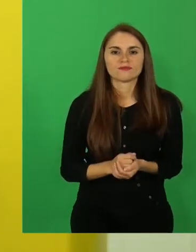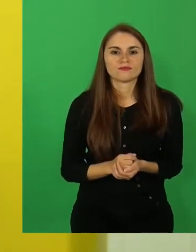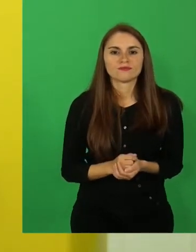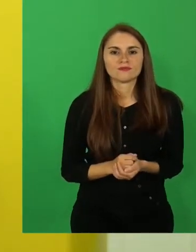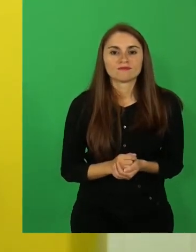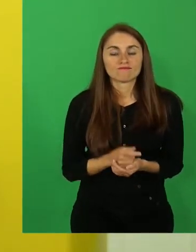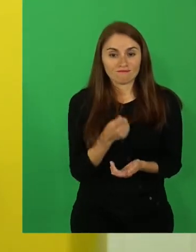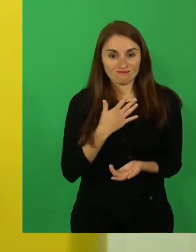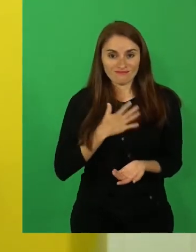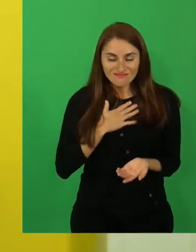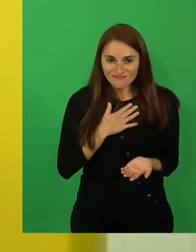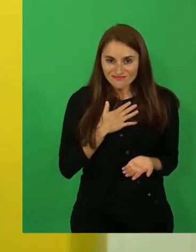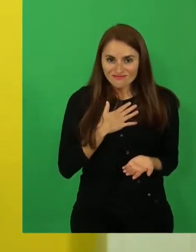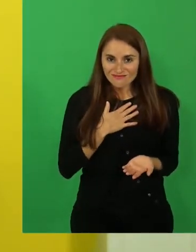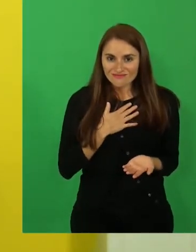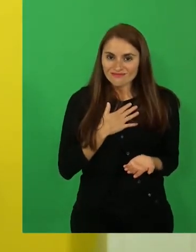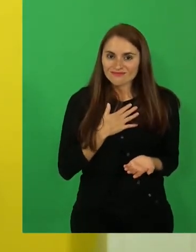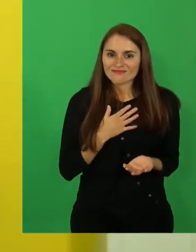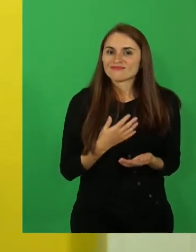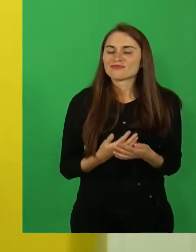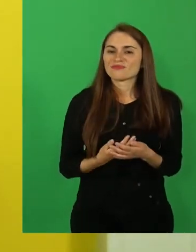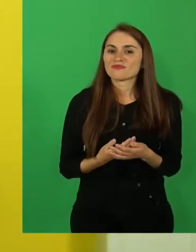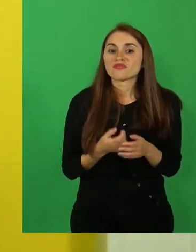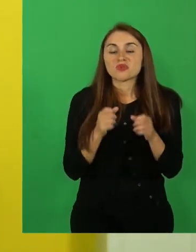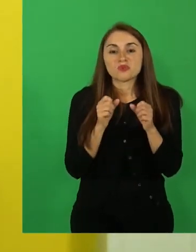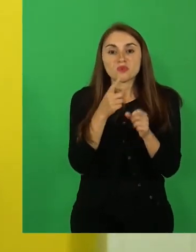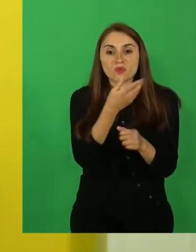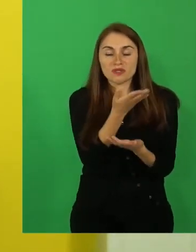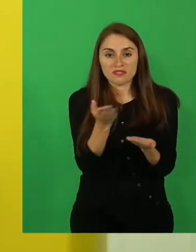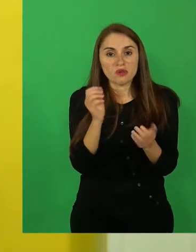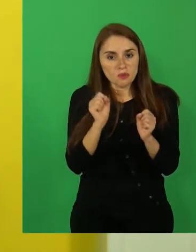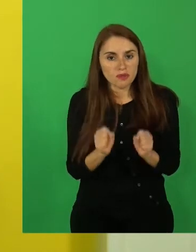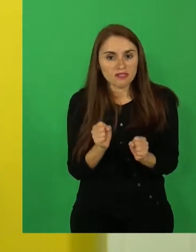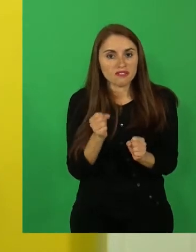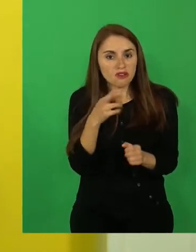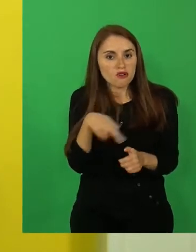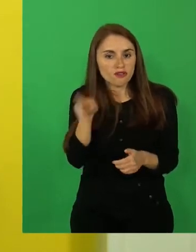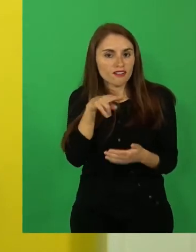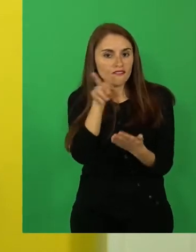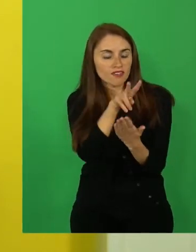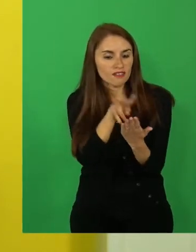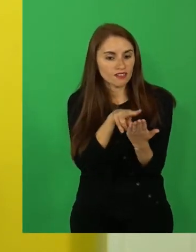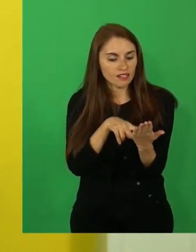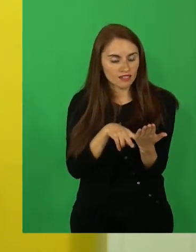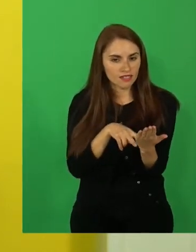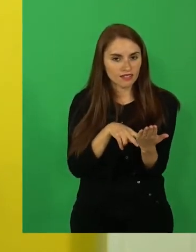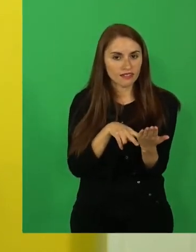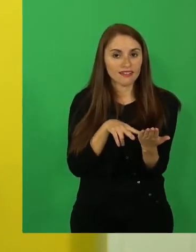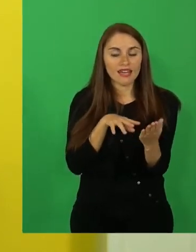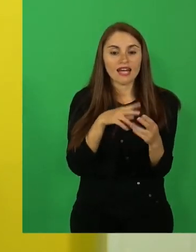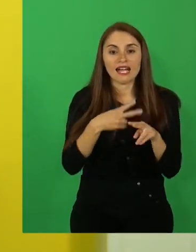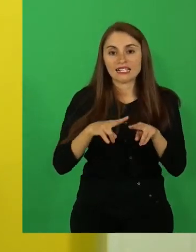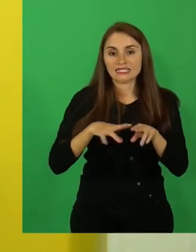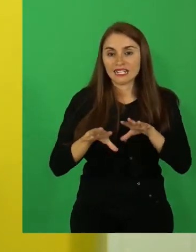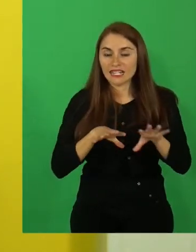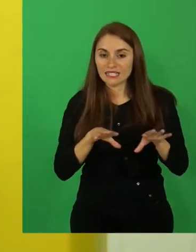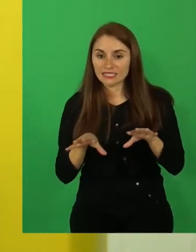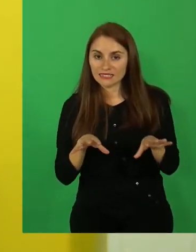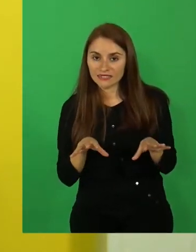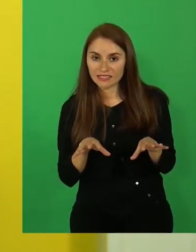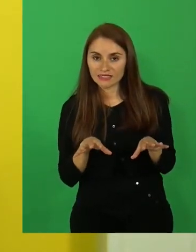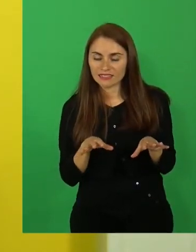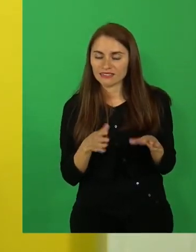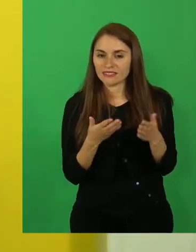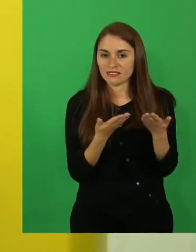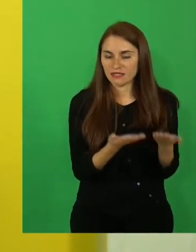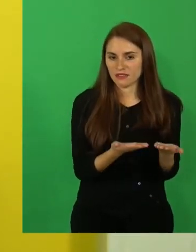¿Les gustó? Las pueden volver a leer, pueden realizar las actividades que salen ahí.